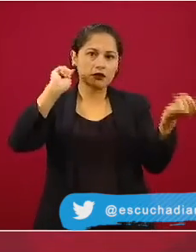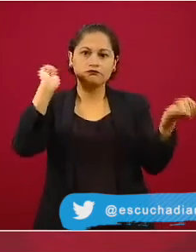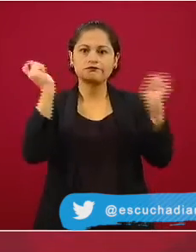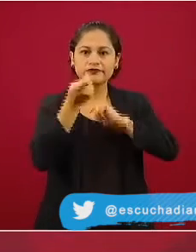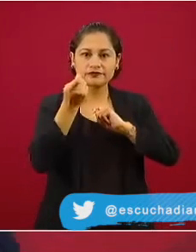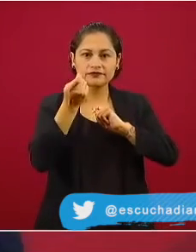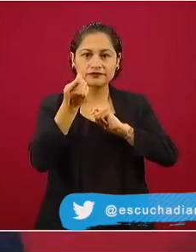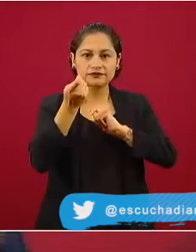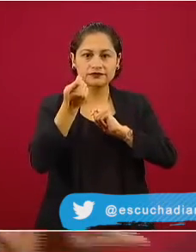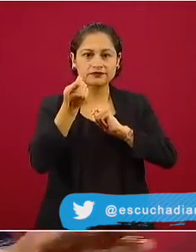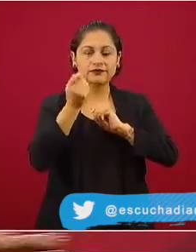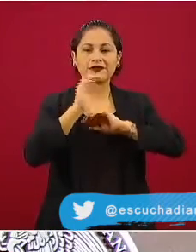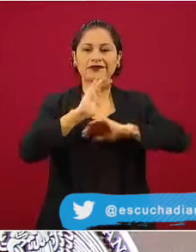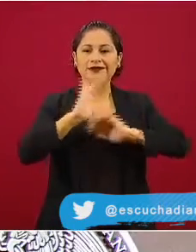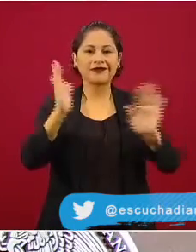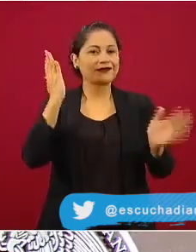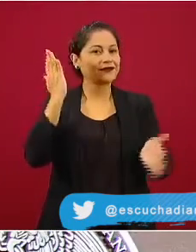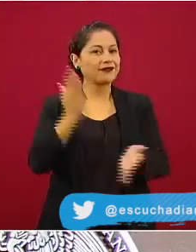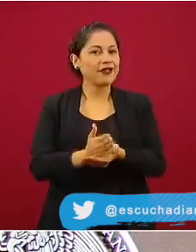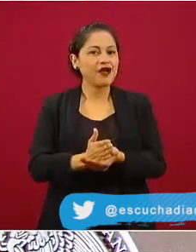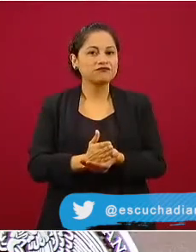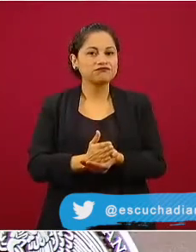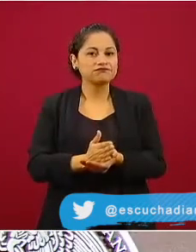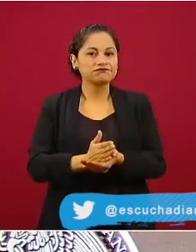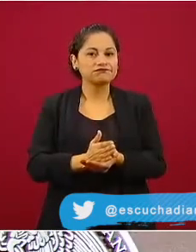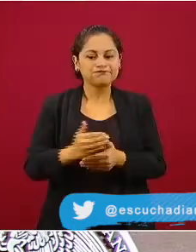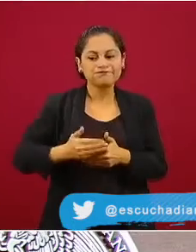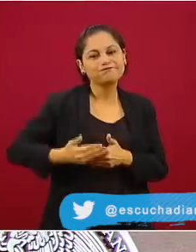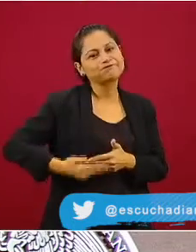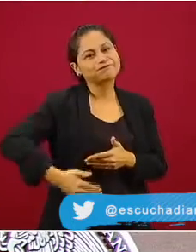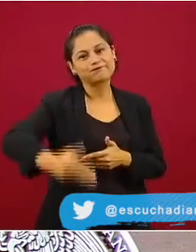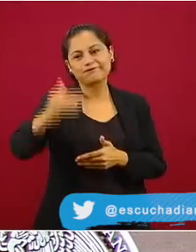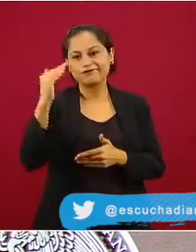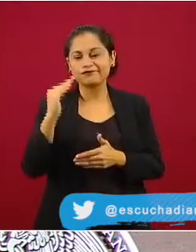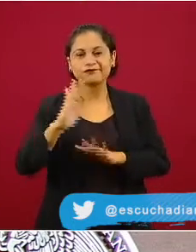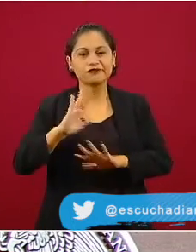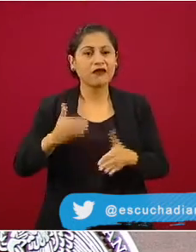Ya no hay ningún obstáculo.